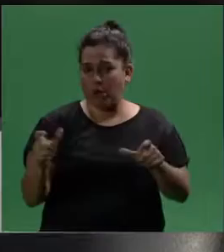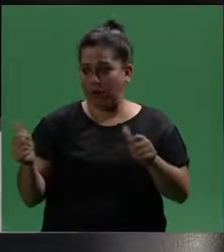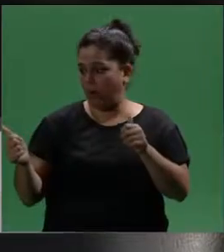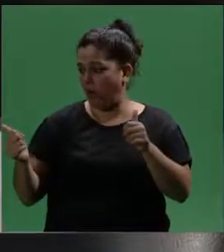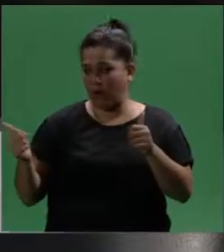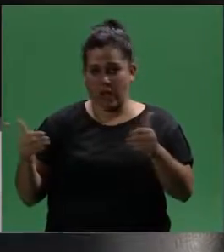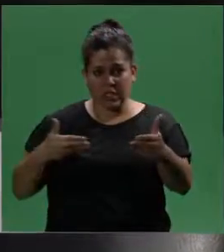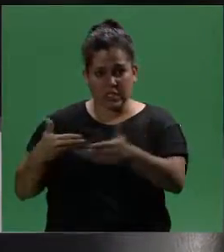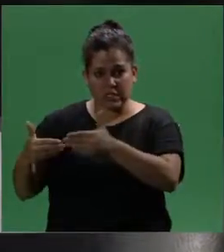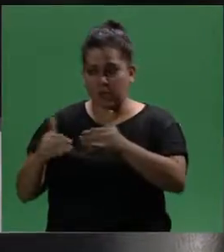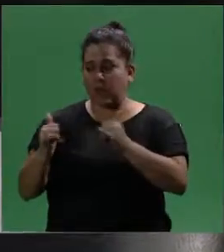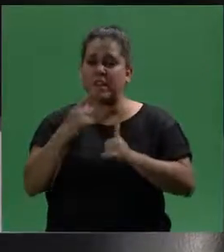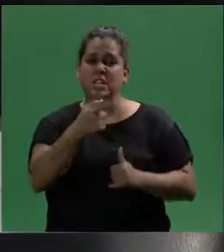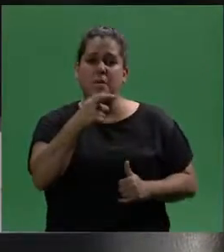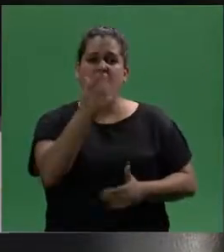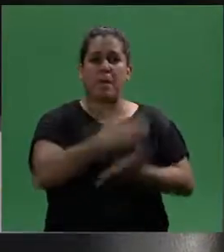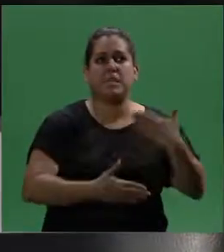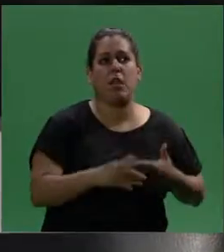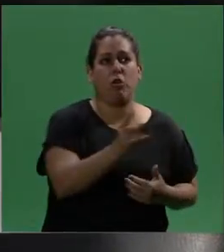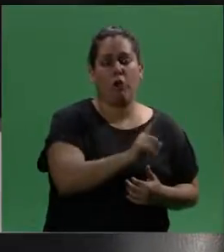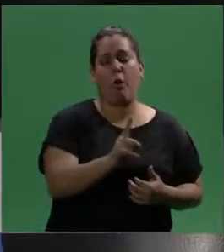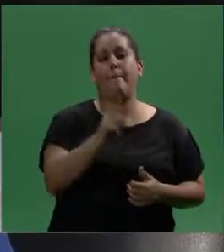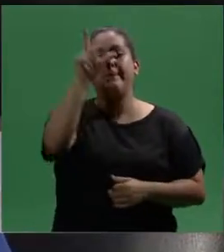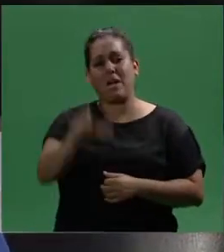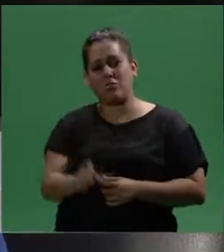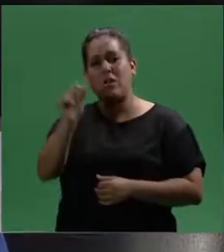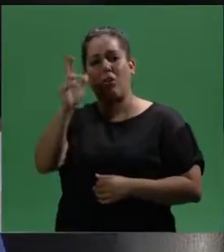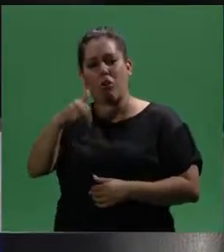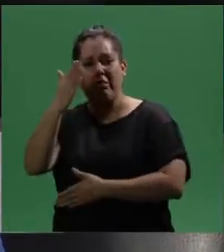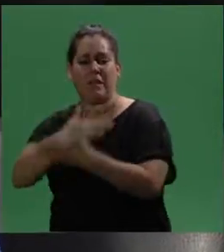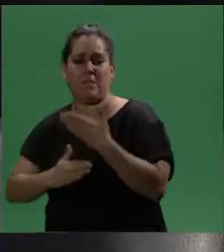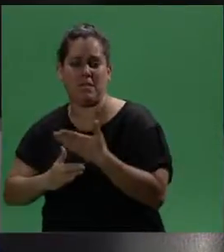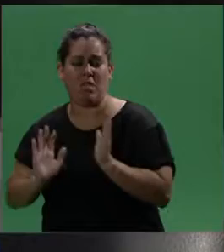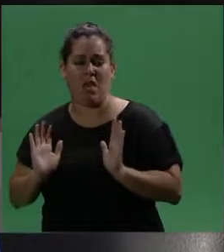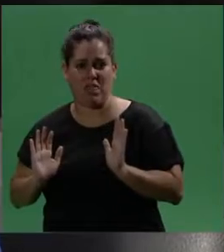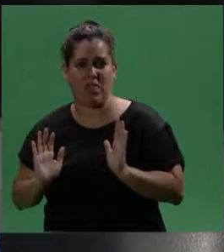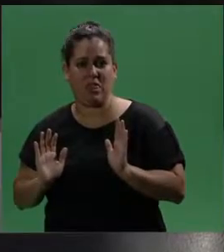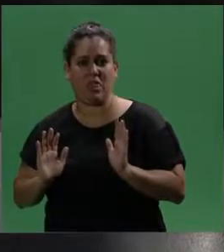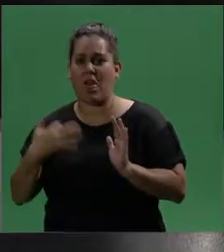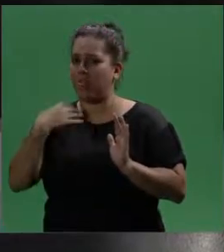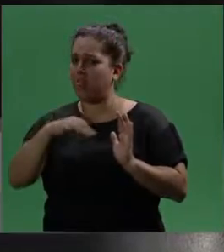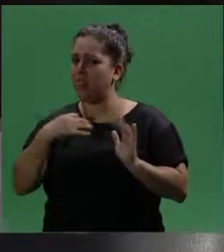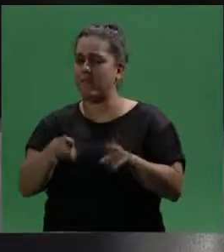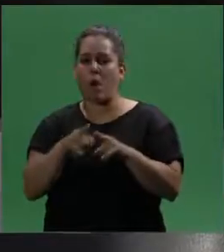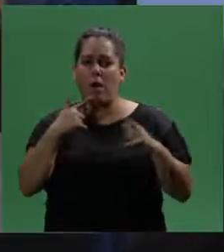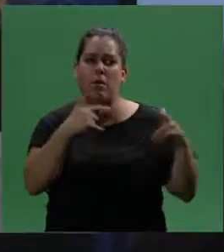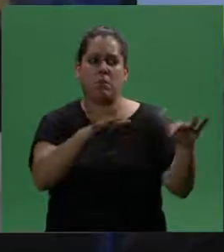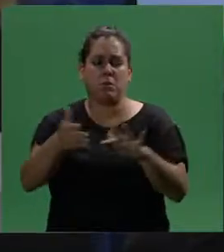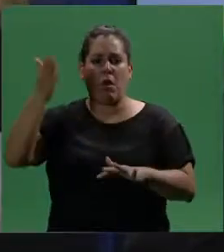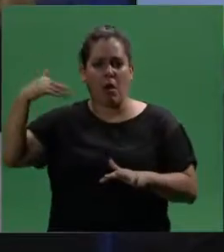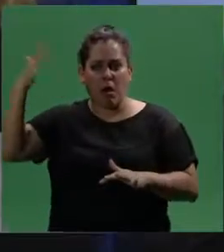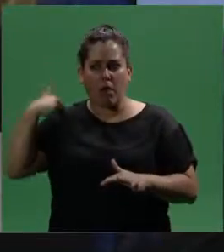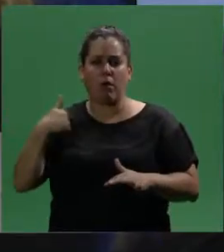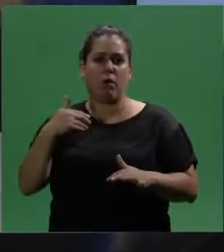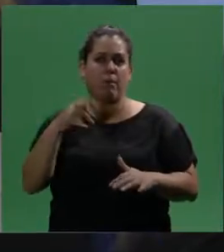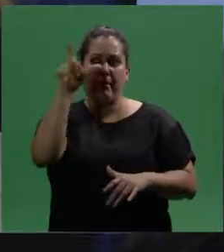los que nos rodean que, por ejemplo, no se dice discapacitado, se dice persona con discapacidad. Hay que desandar ese mito